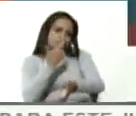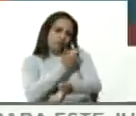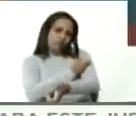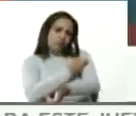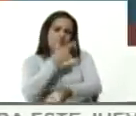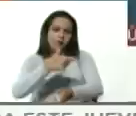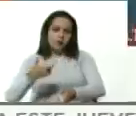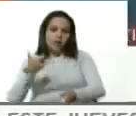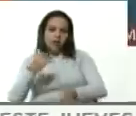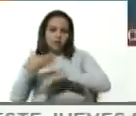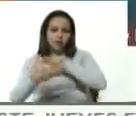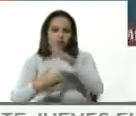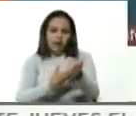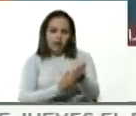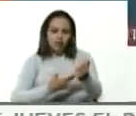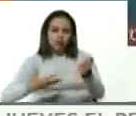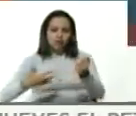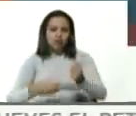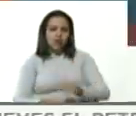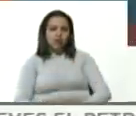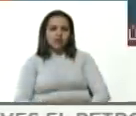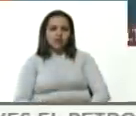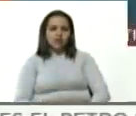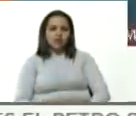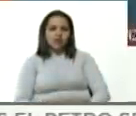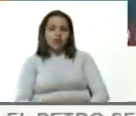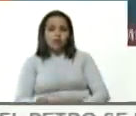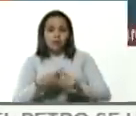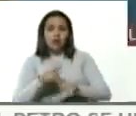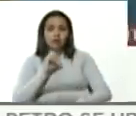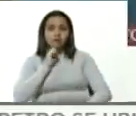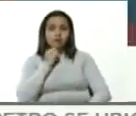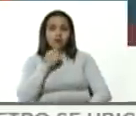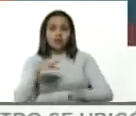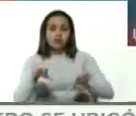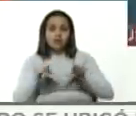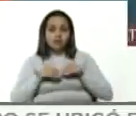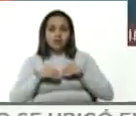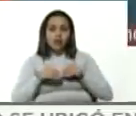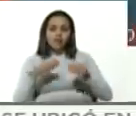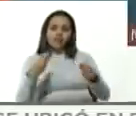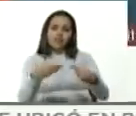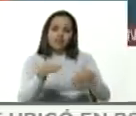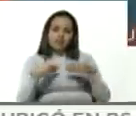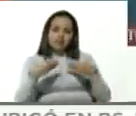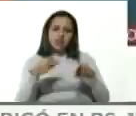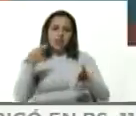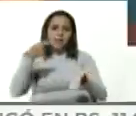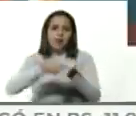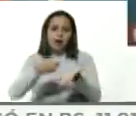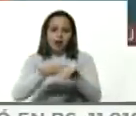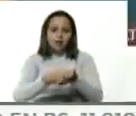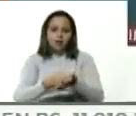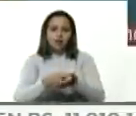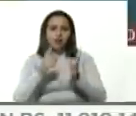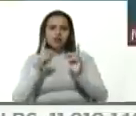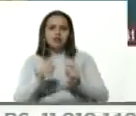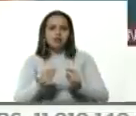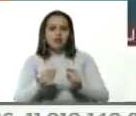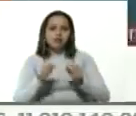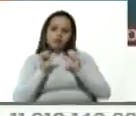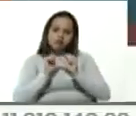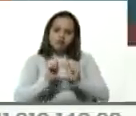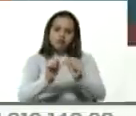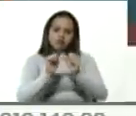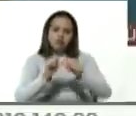diálisis, pero lo hemos logrado con Rusia porque Rusia ha aceptado unos términos preferenciales, flexibilización en los pagos, no se detiene